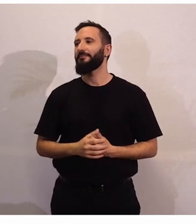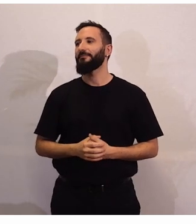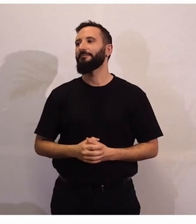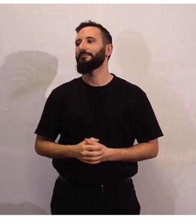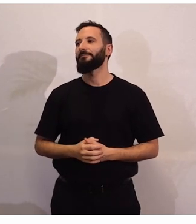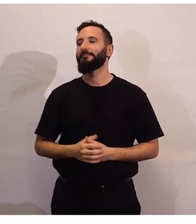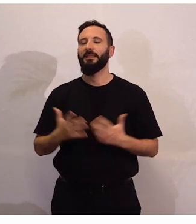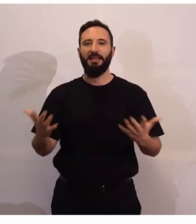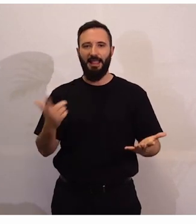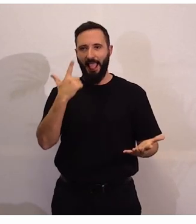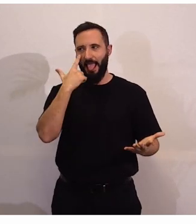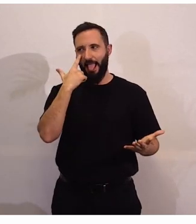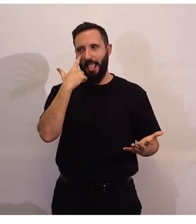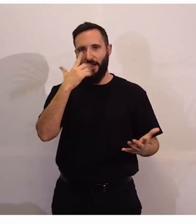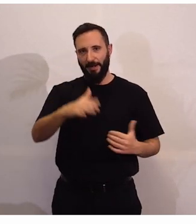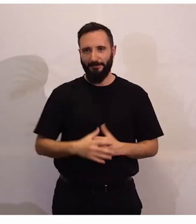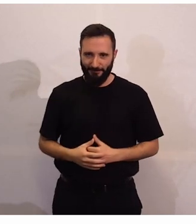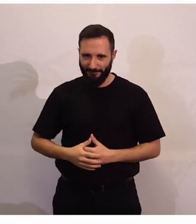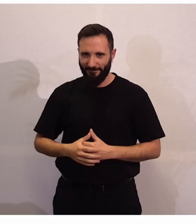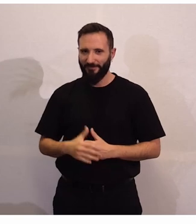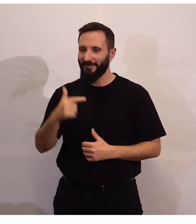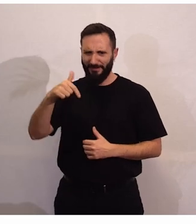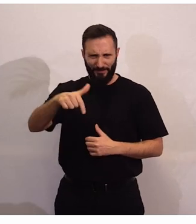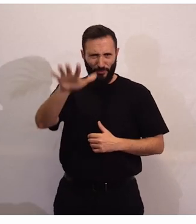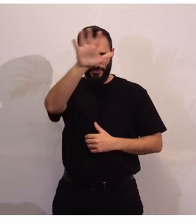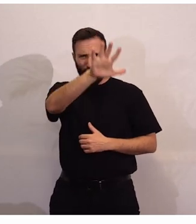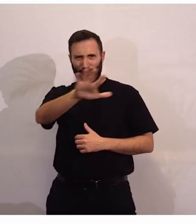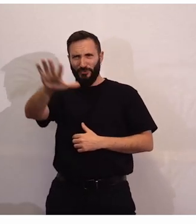A ver. ¿Esto qué es?